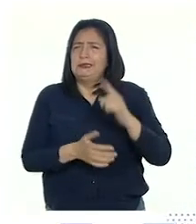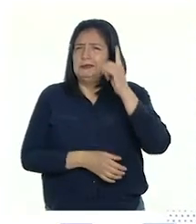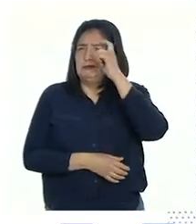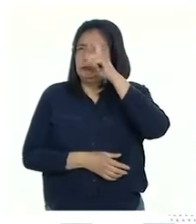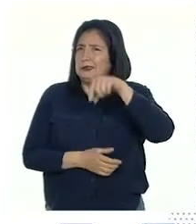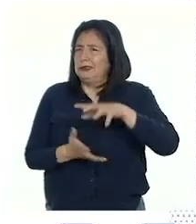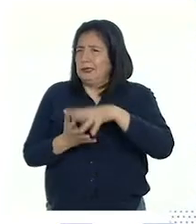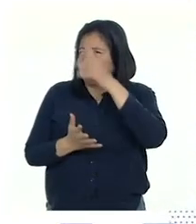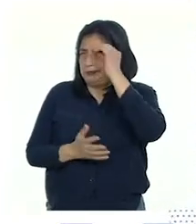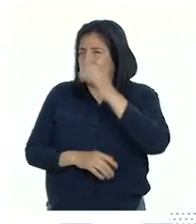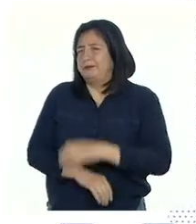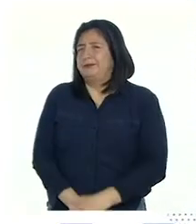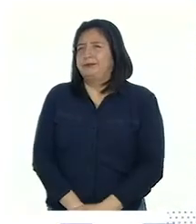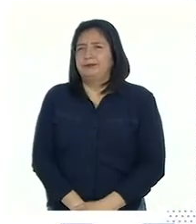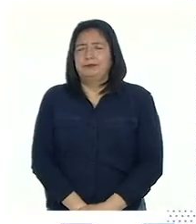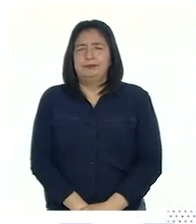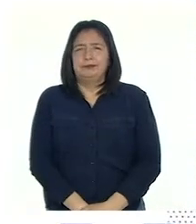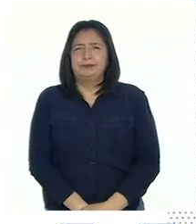en nuestro aprendizaje.